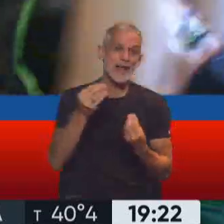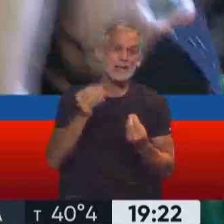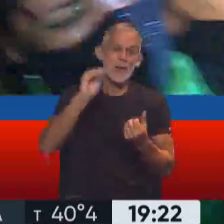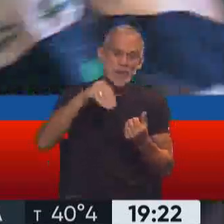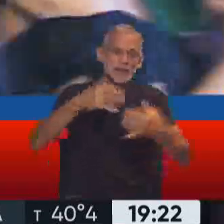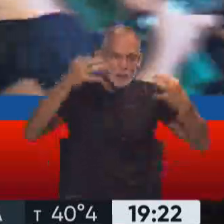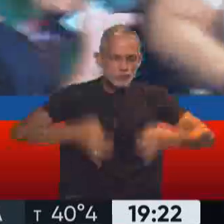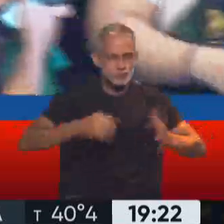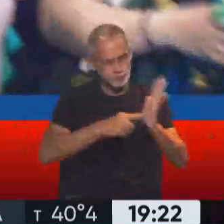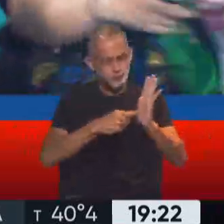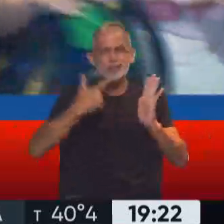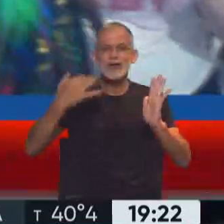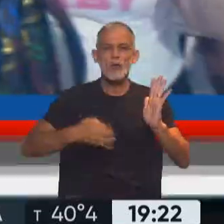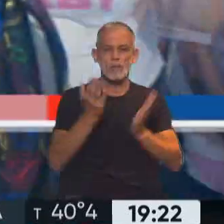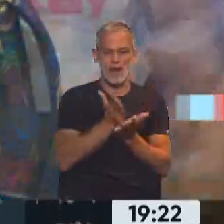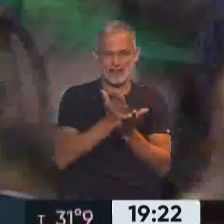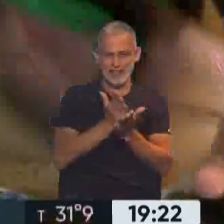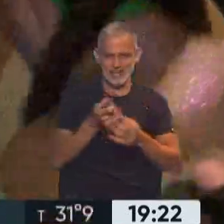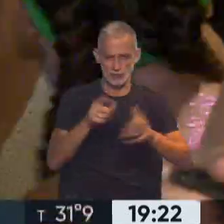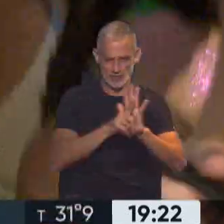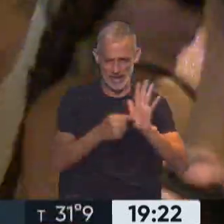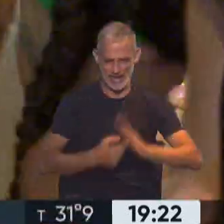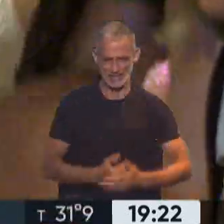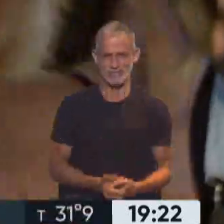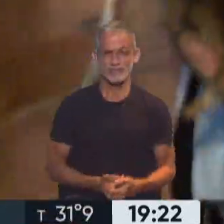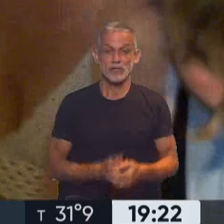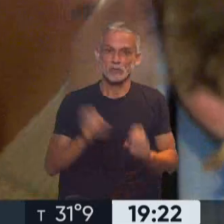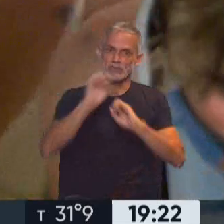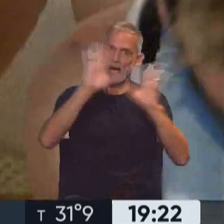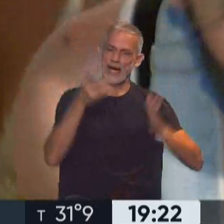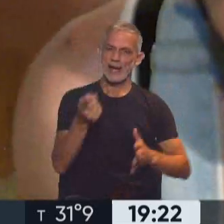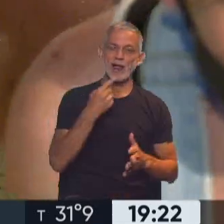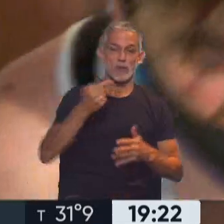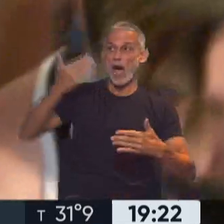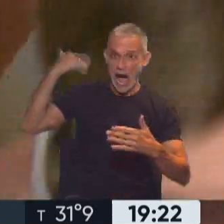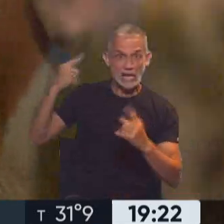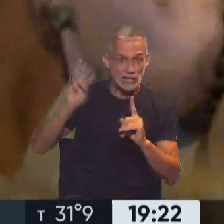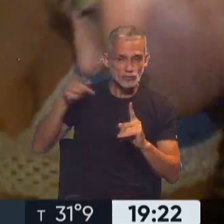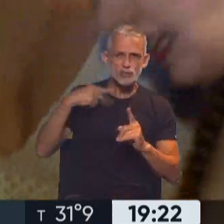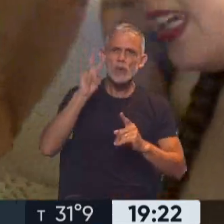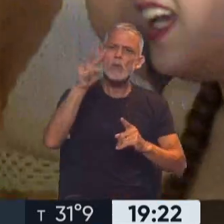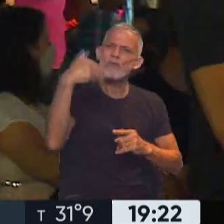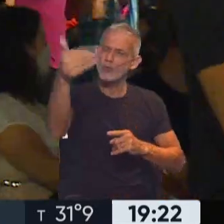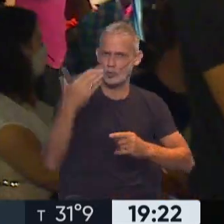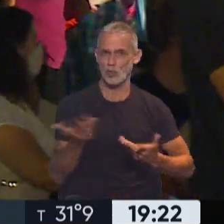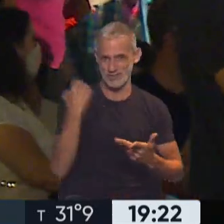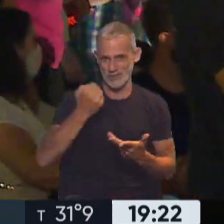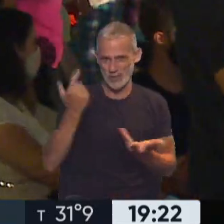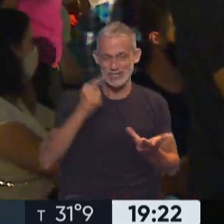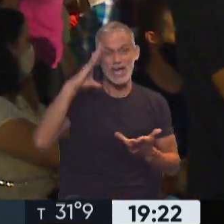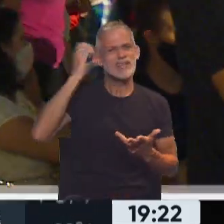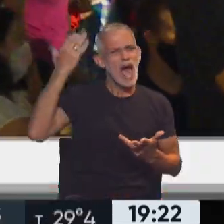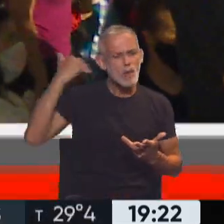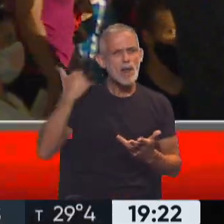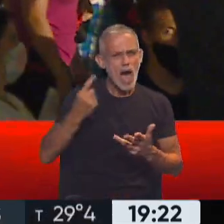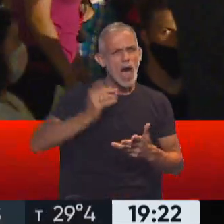efectiva esta ampliación de derechos. Está bien expresado, ¿no? Se mira para atrás, pero para mirar hacia adelante, justamente. Se recuerda lo que se